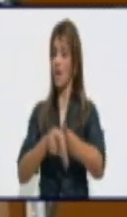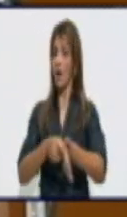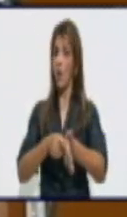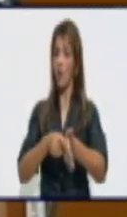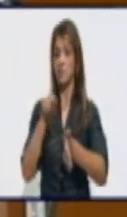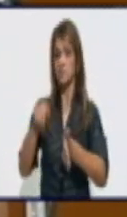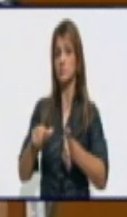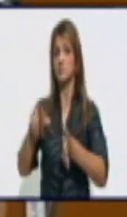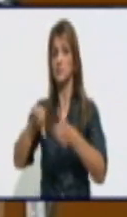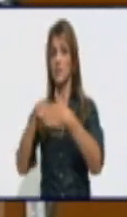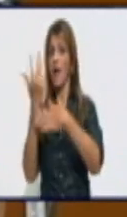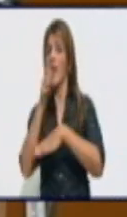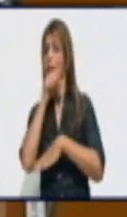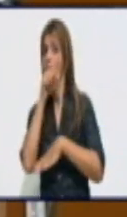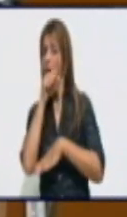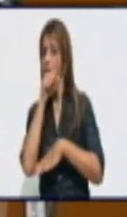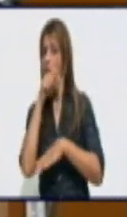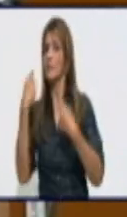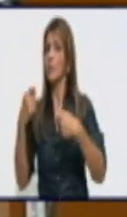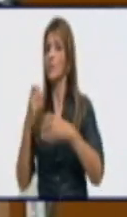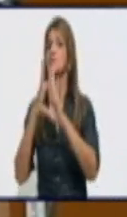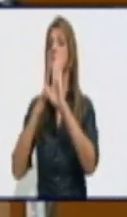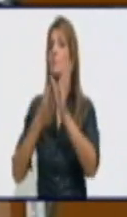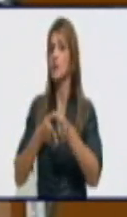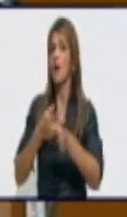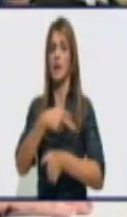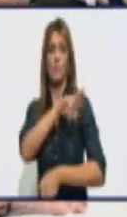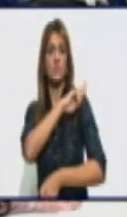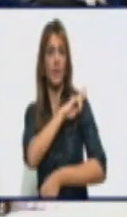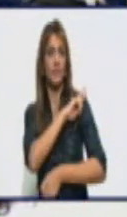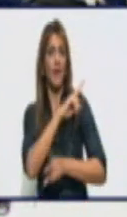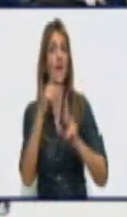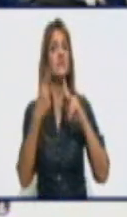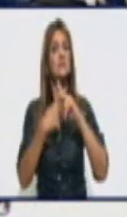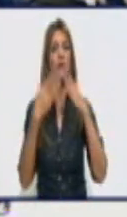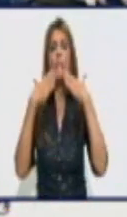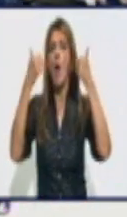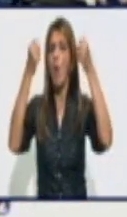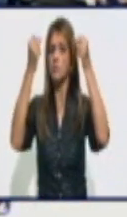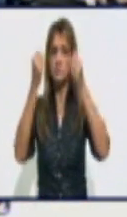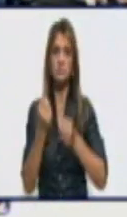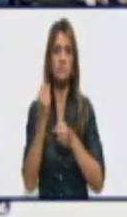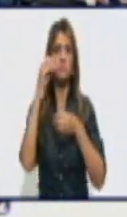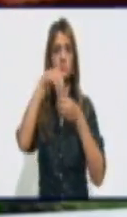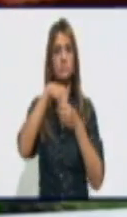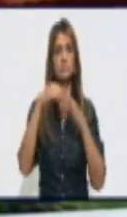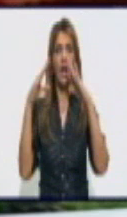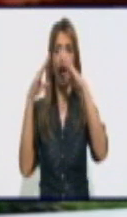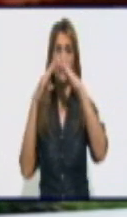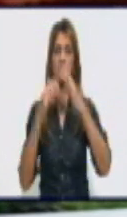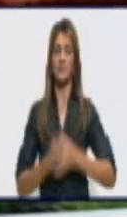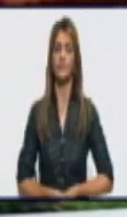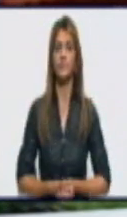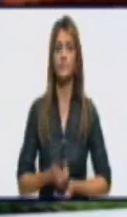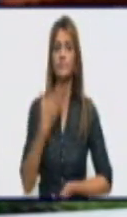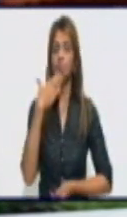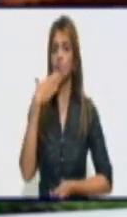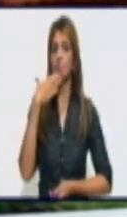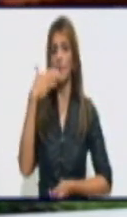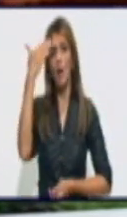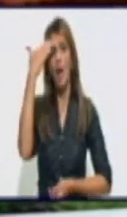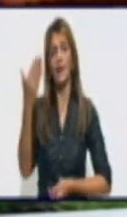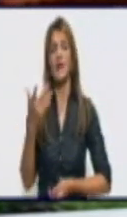responsabilidad, y quédate en casa. Muchísimas gracias, doctora, por haber estado con nosotros. De situación